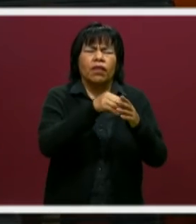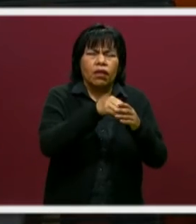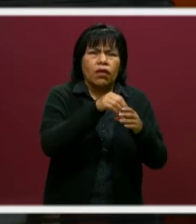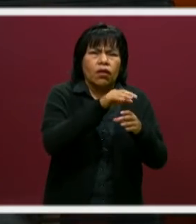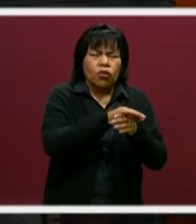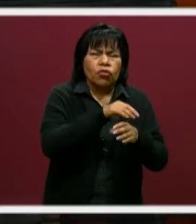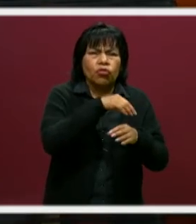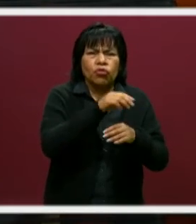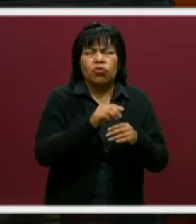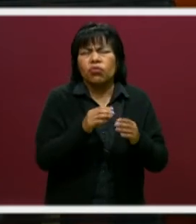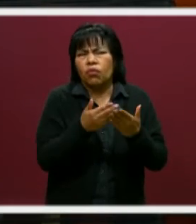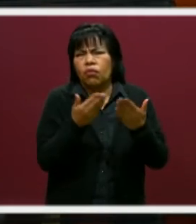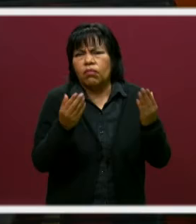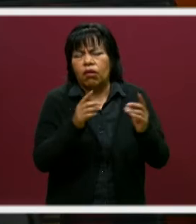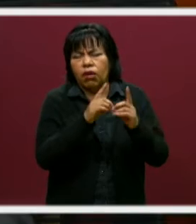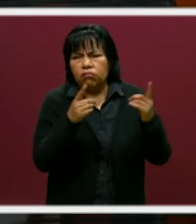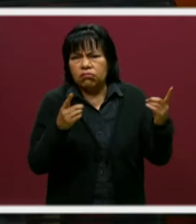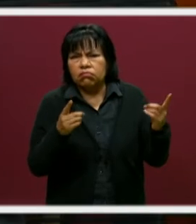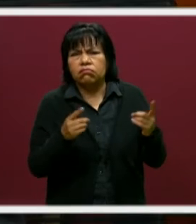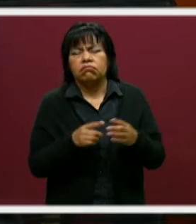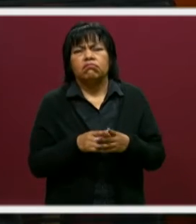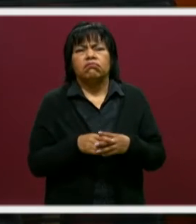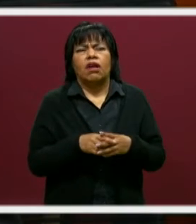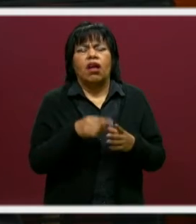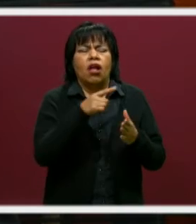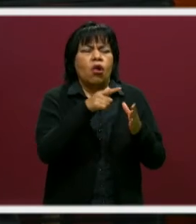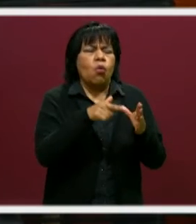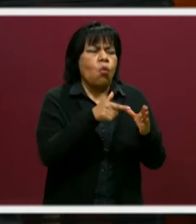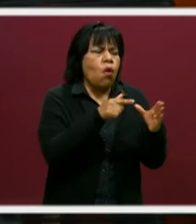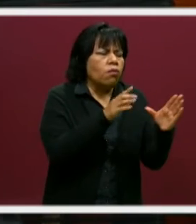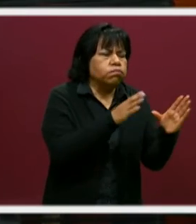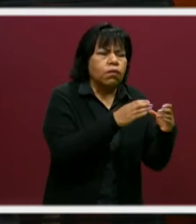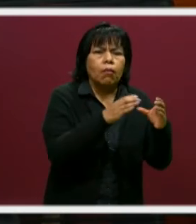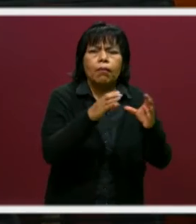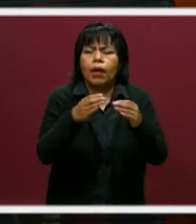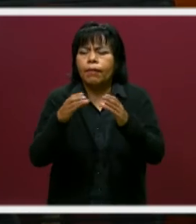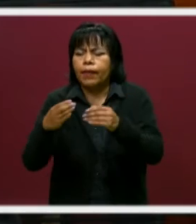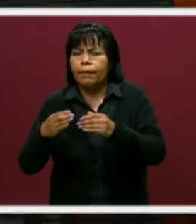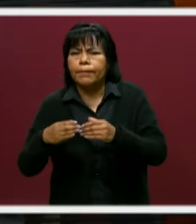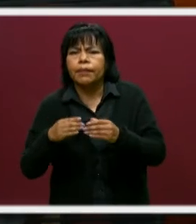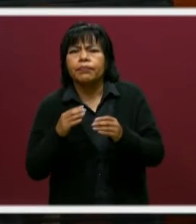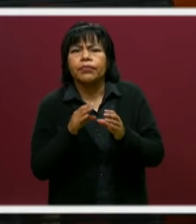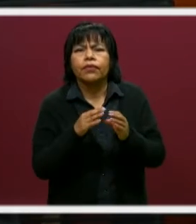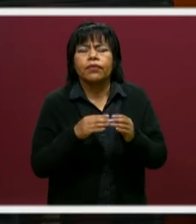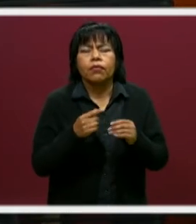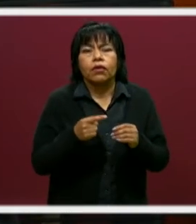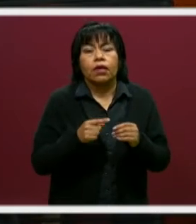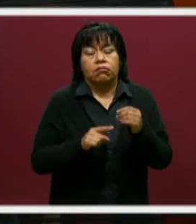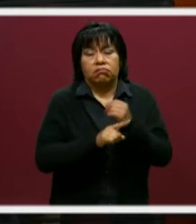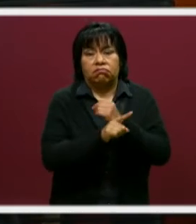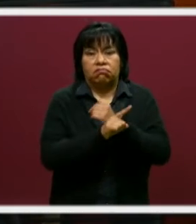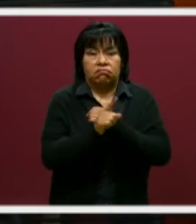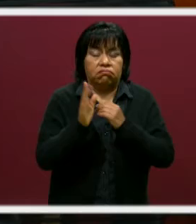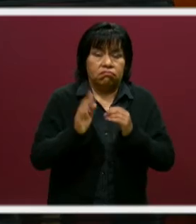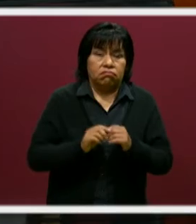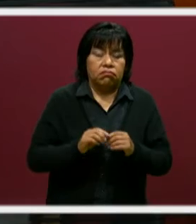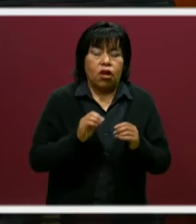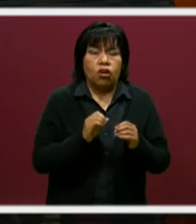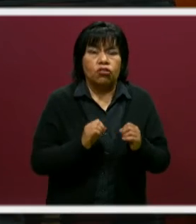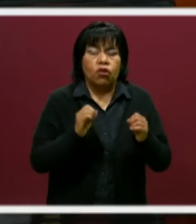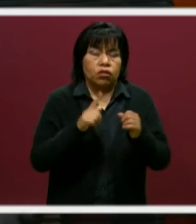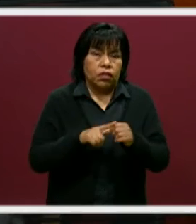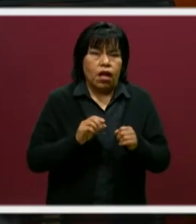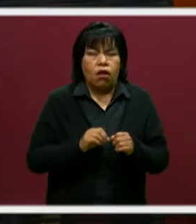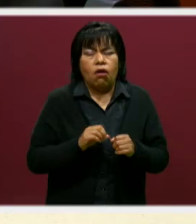desarrollando en lugares que han sido, que sufren de problemas sociales,